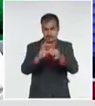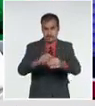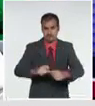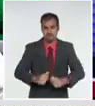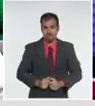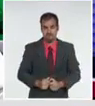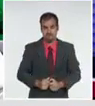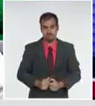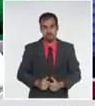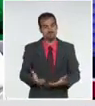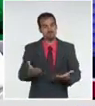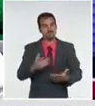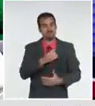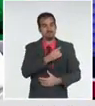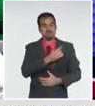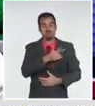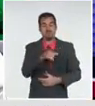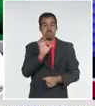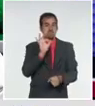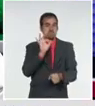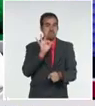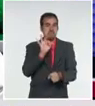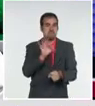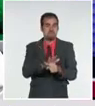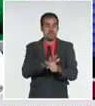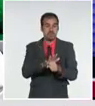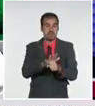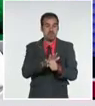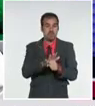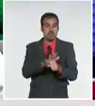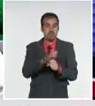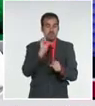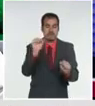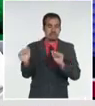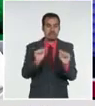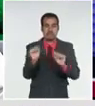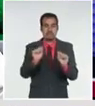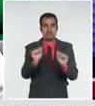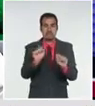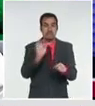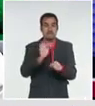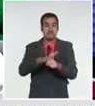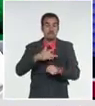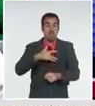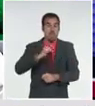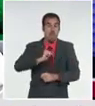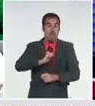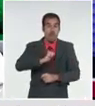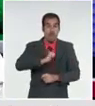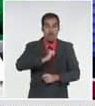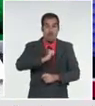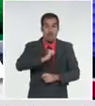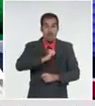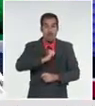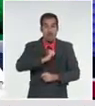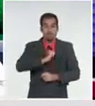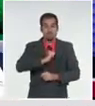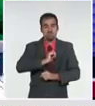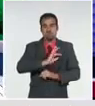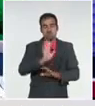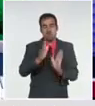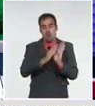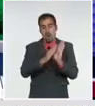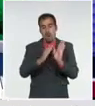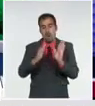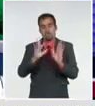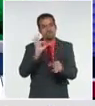paciente presentó un shock séptico, hizo una taquicardia ventricular y en un momento determinado hizo una